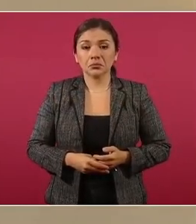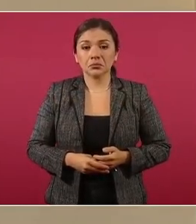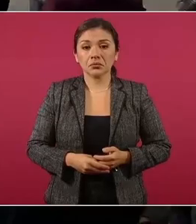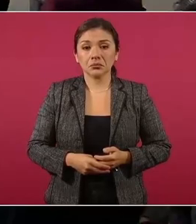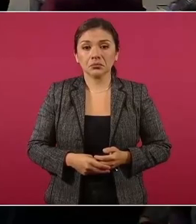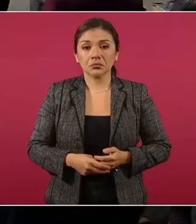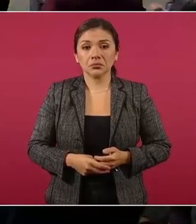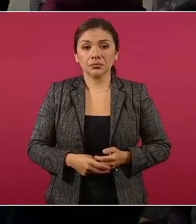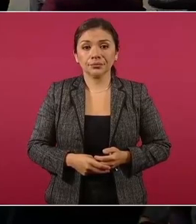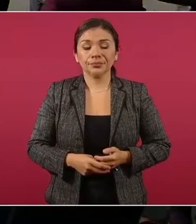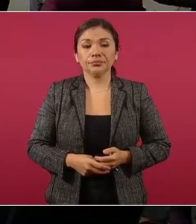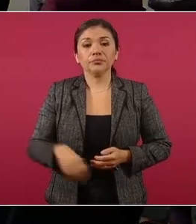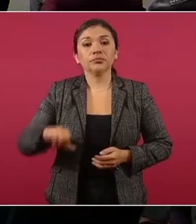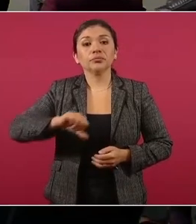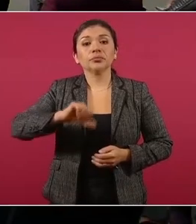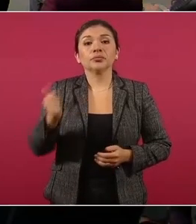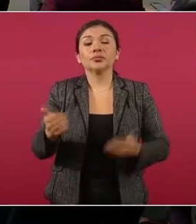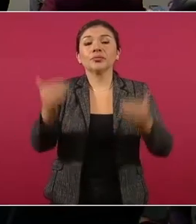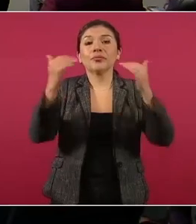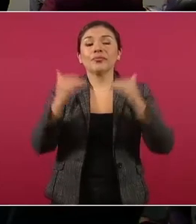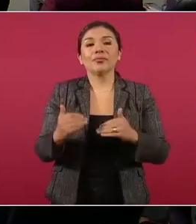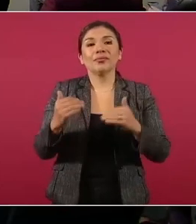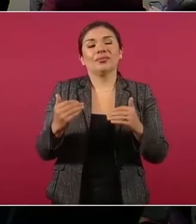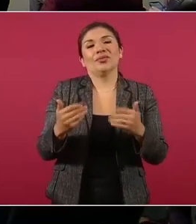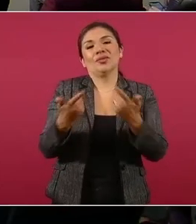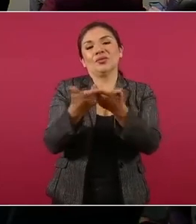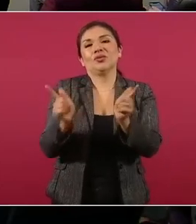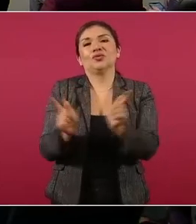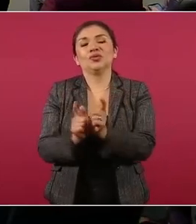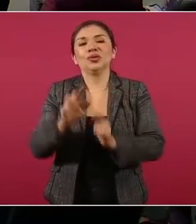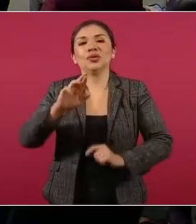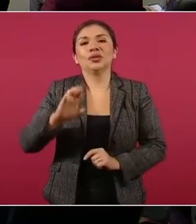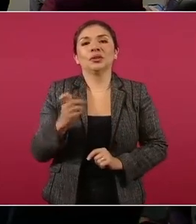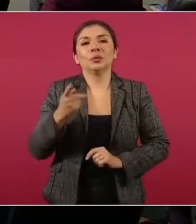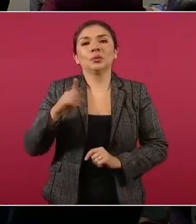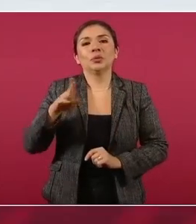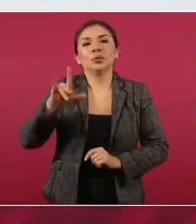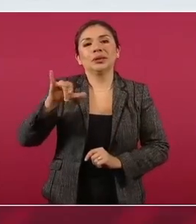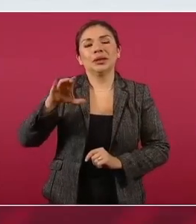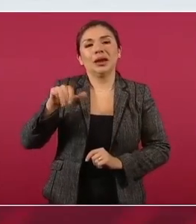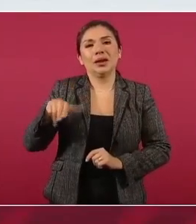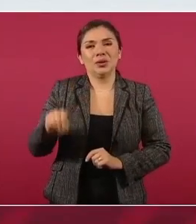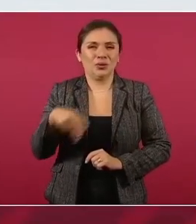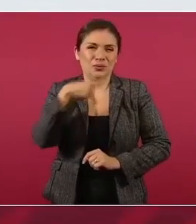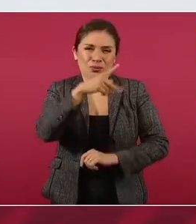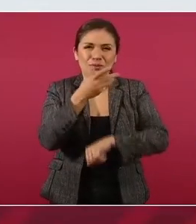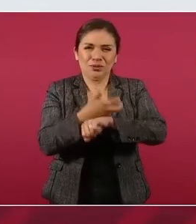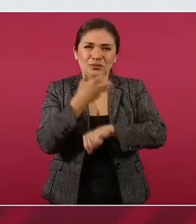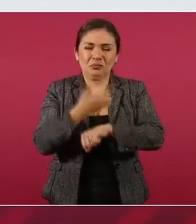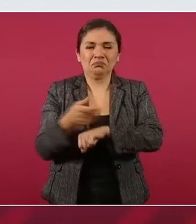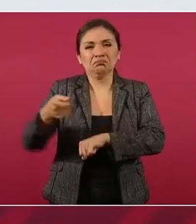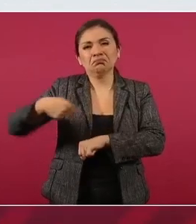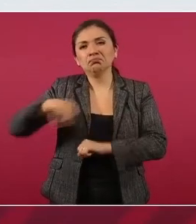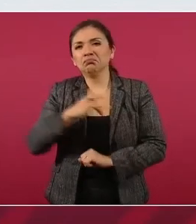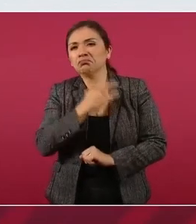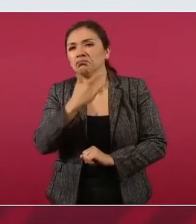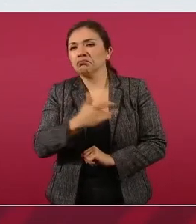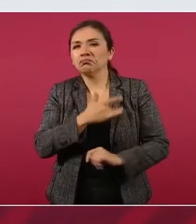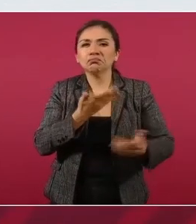Y en el caso de los republicanos, ya están proyectando